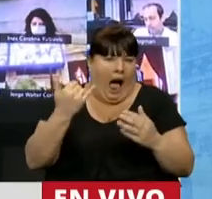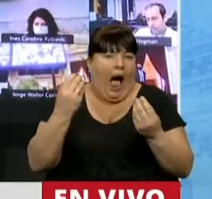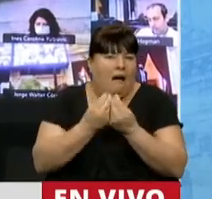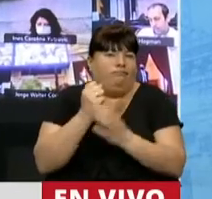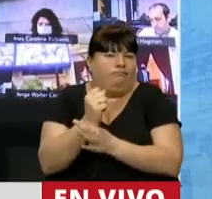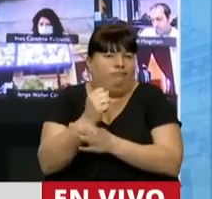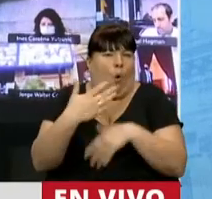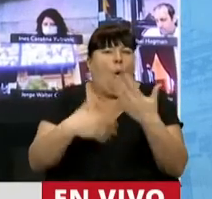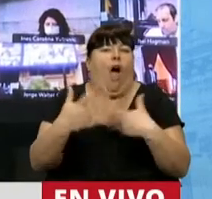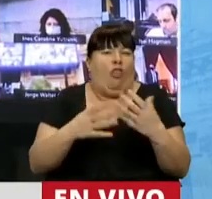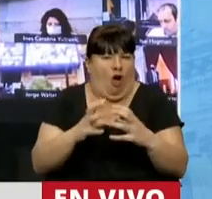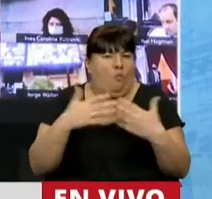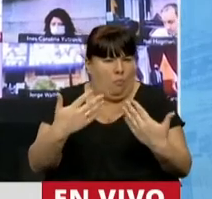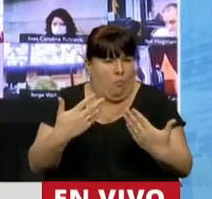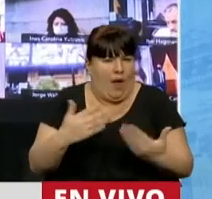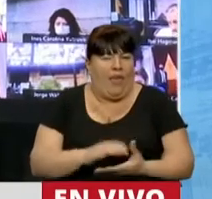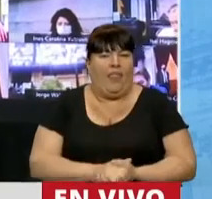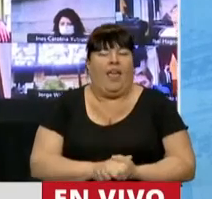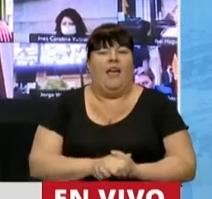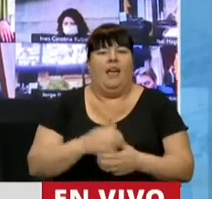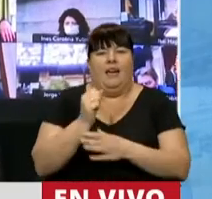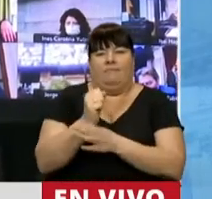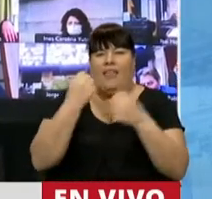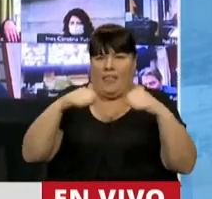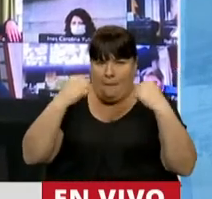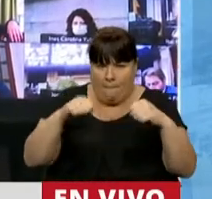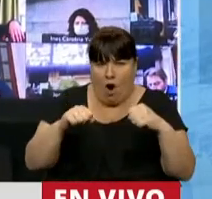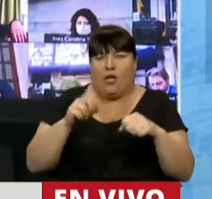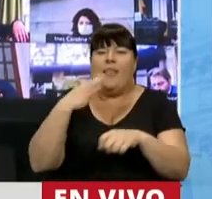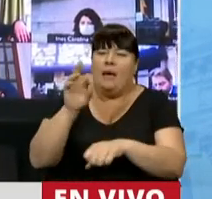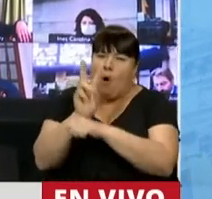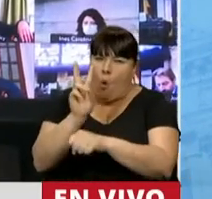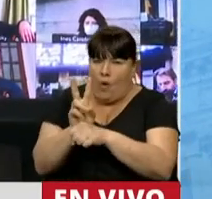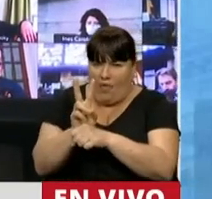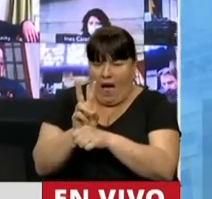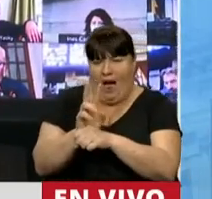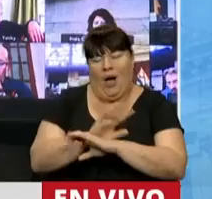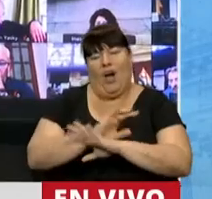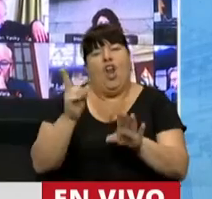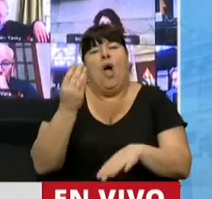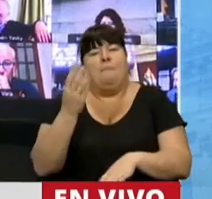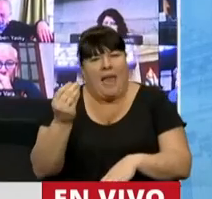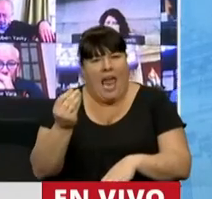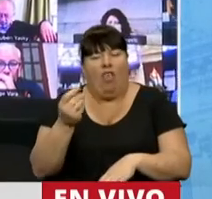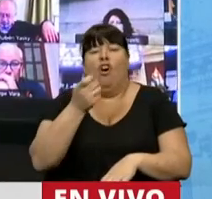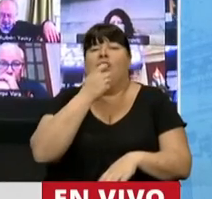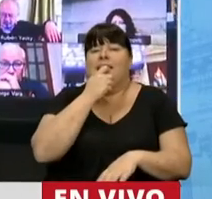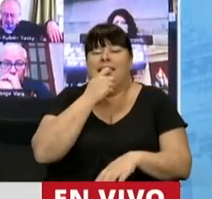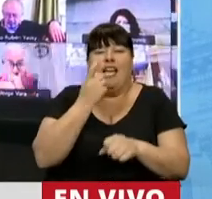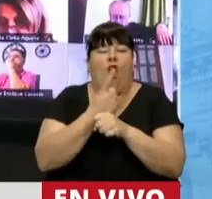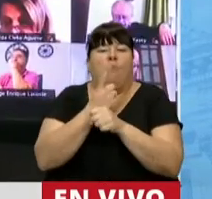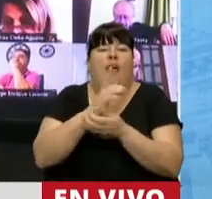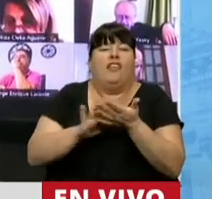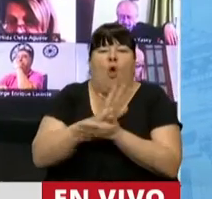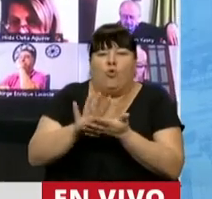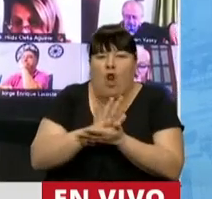puede tener grandes jugadores de fútbol, grandes deportistas, que los cuidemos y que no tengamos miedo, que aquellos que no pueden